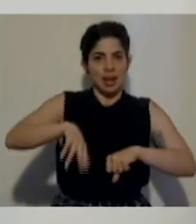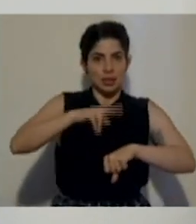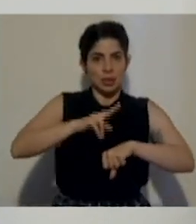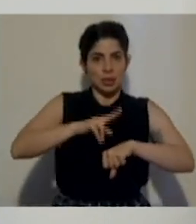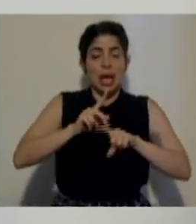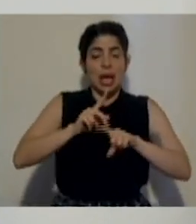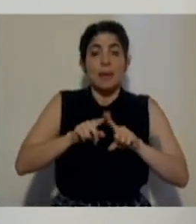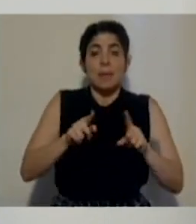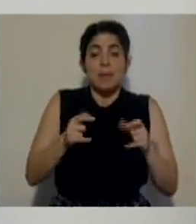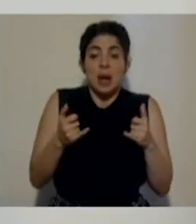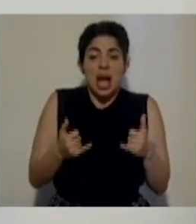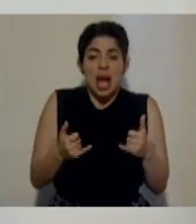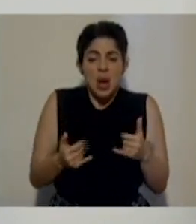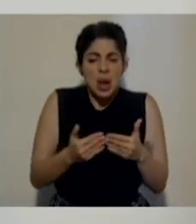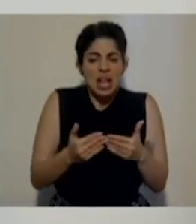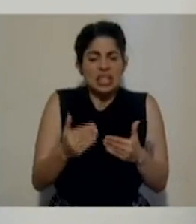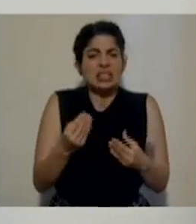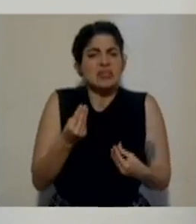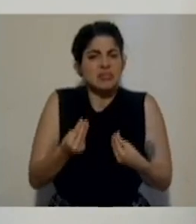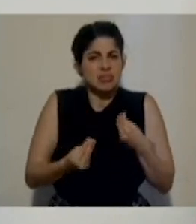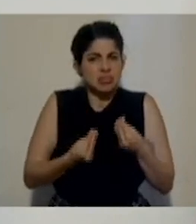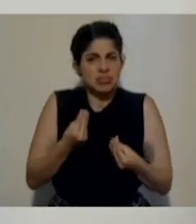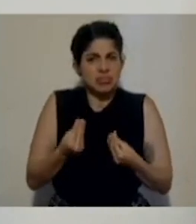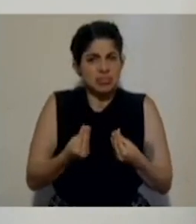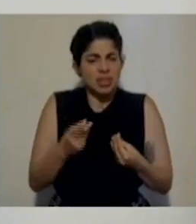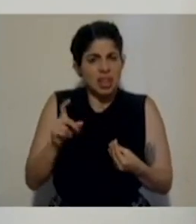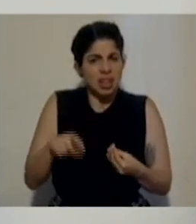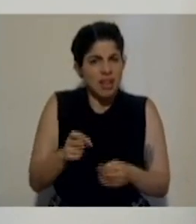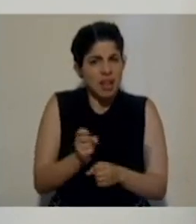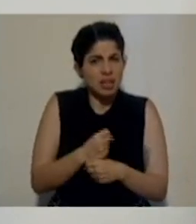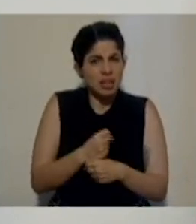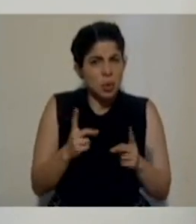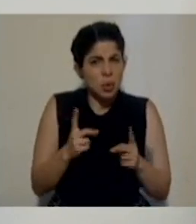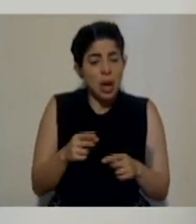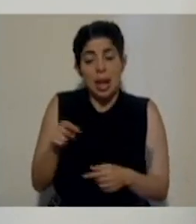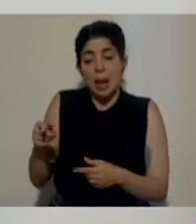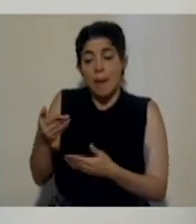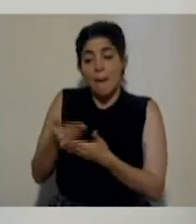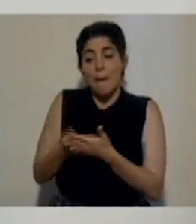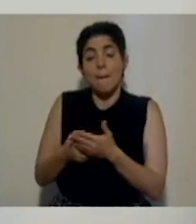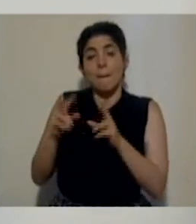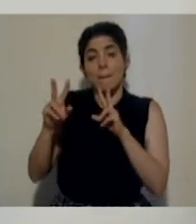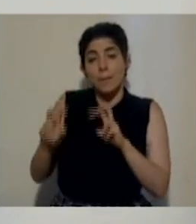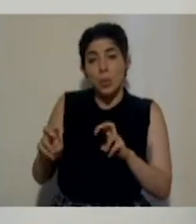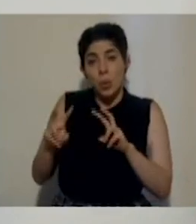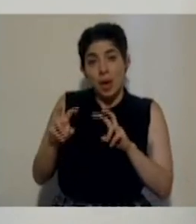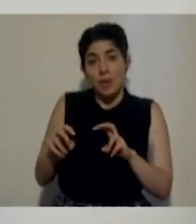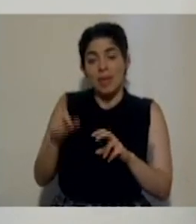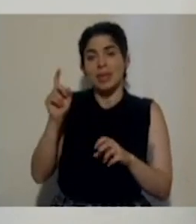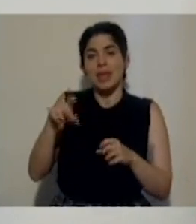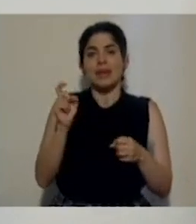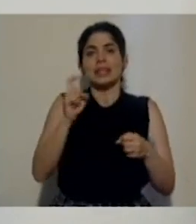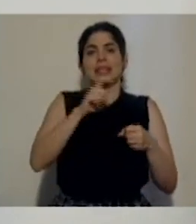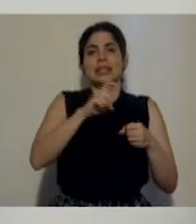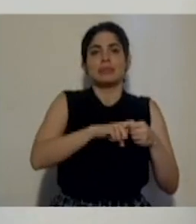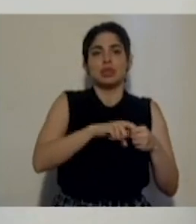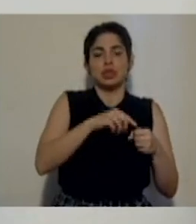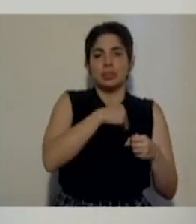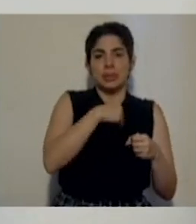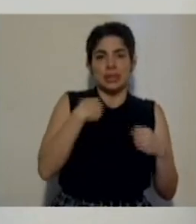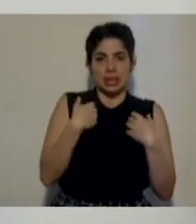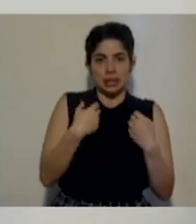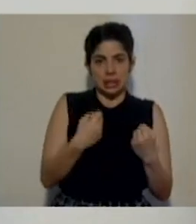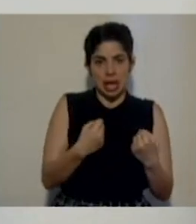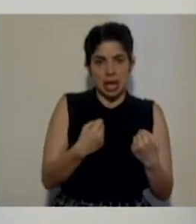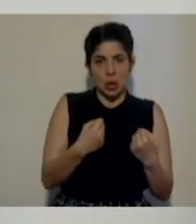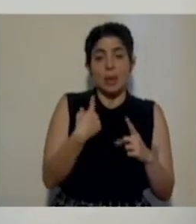Lo que corresponde ahora es la inscripción de estas pruebas a nivel del Ministerio de Salud y